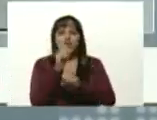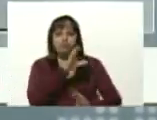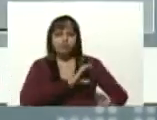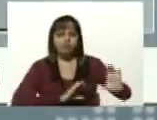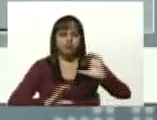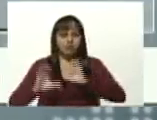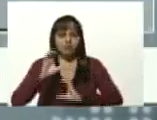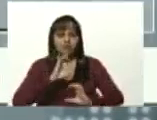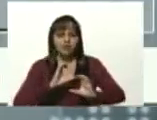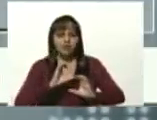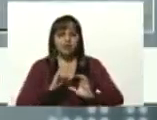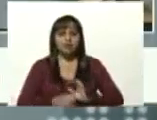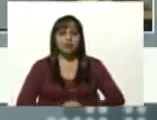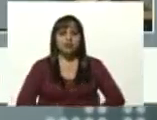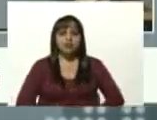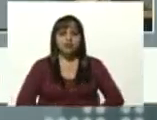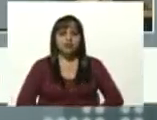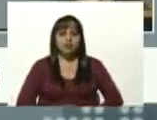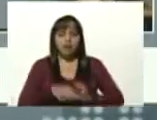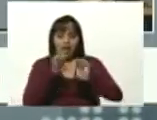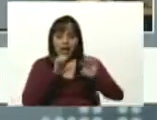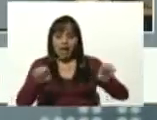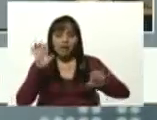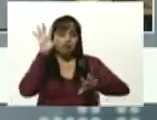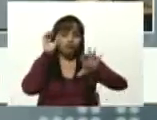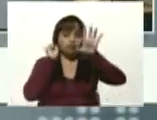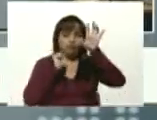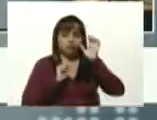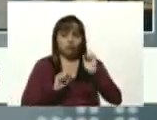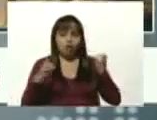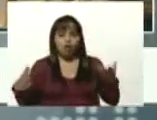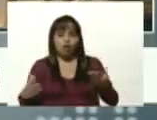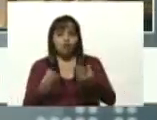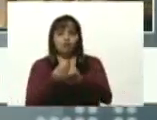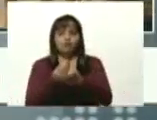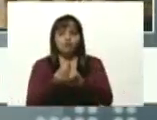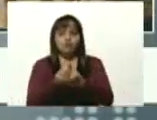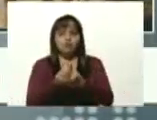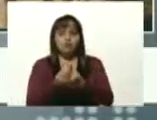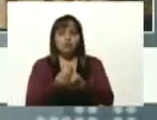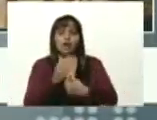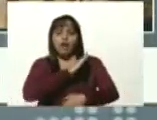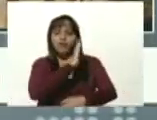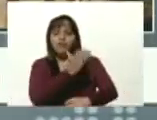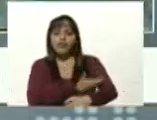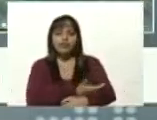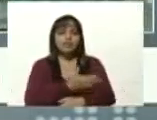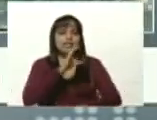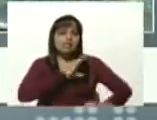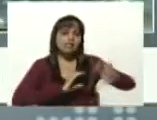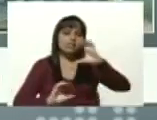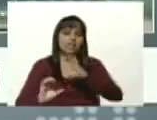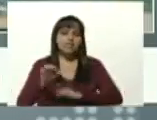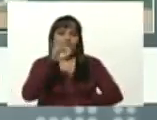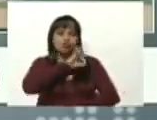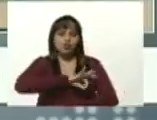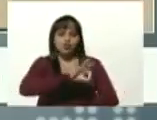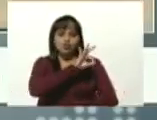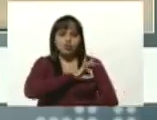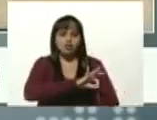educada con el poder de la ciencia social de la técnica